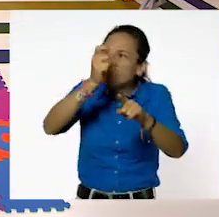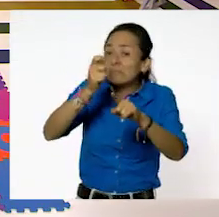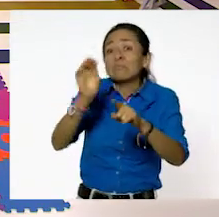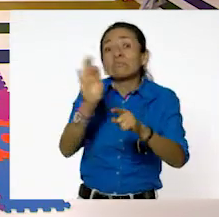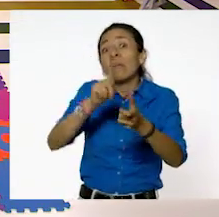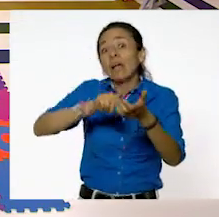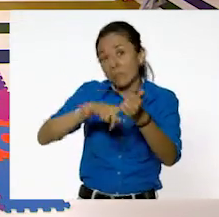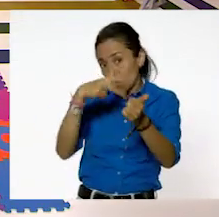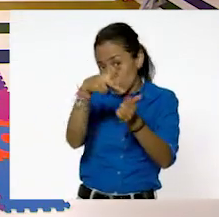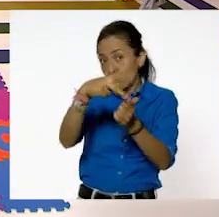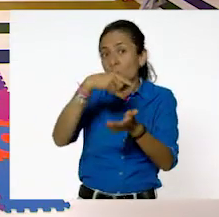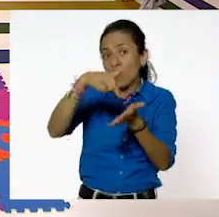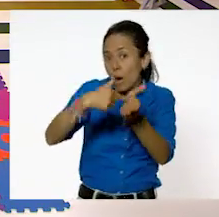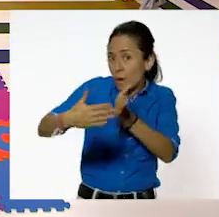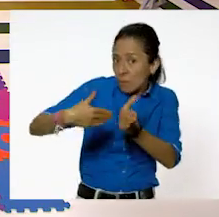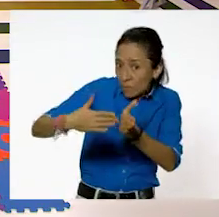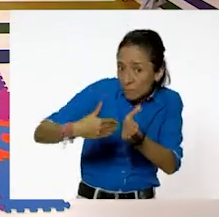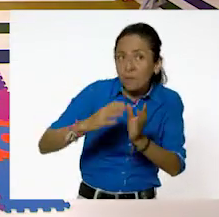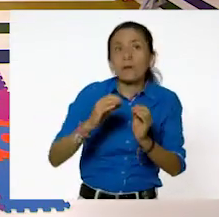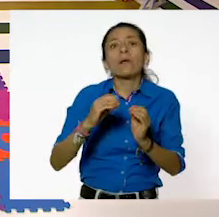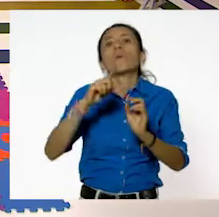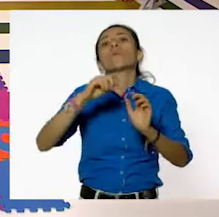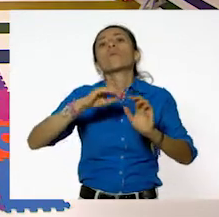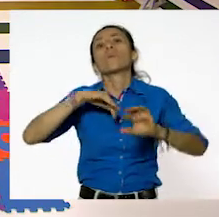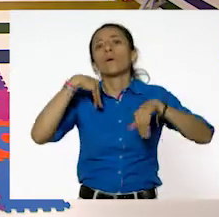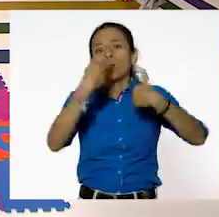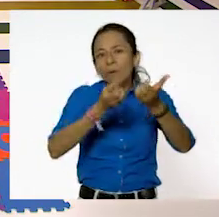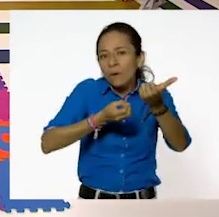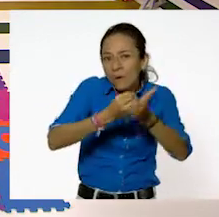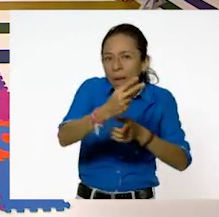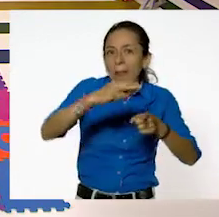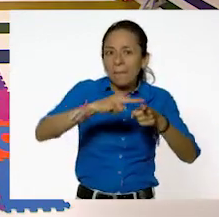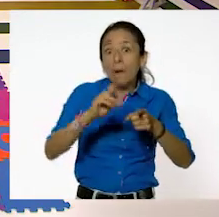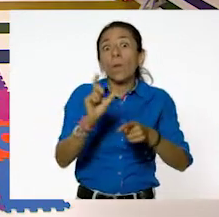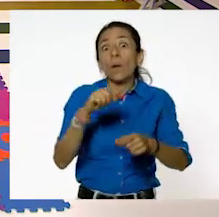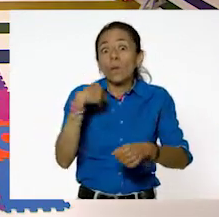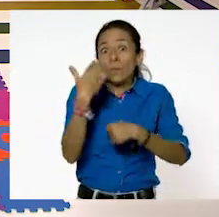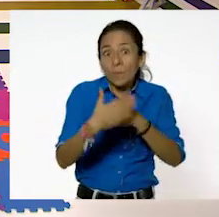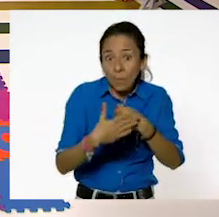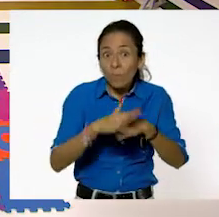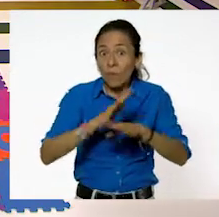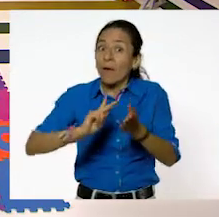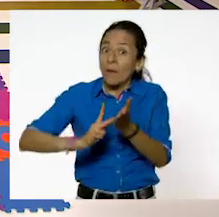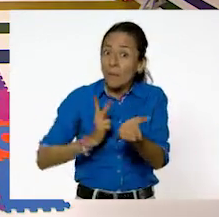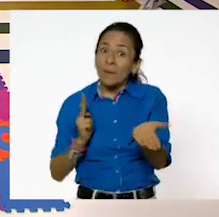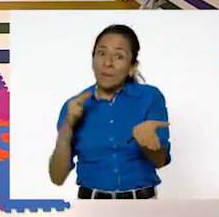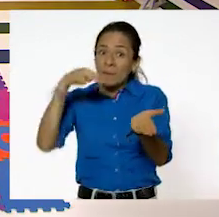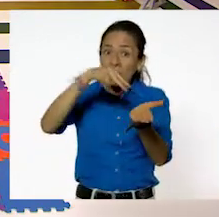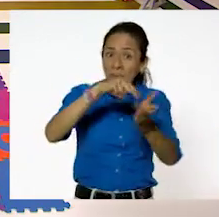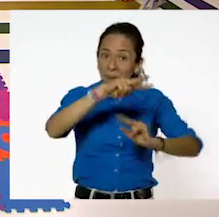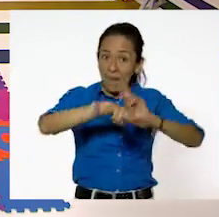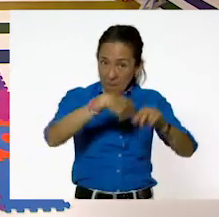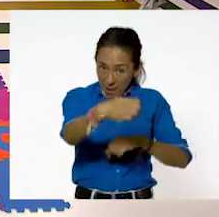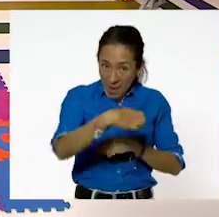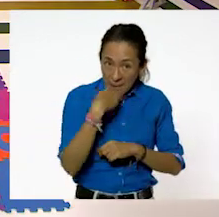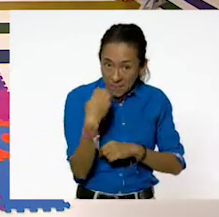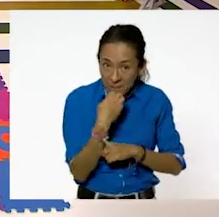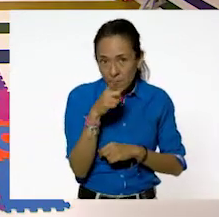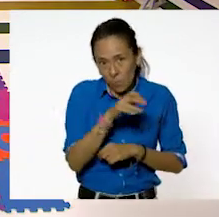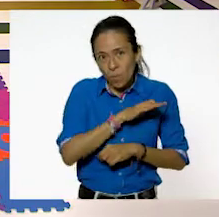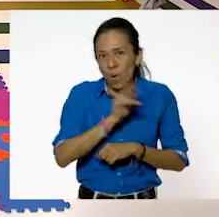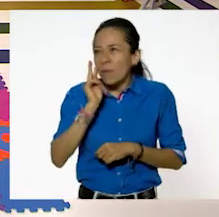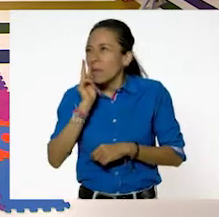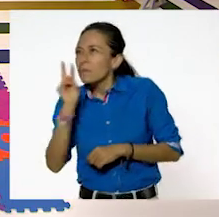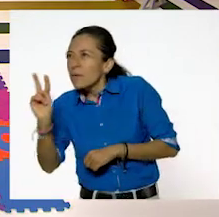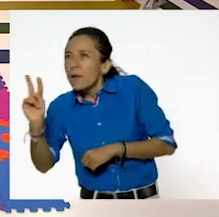la cocina, o cuando vas al parque, o ahora que regresamos a la escuela, vas a poder observar todo lo que tienes a tu alrededor y también